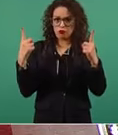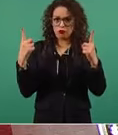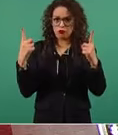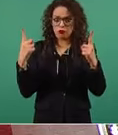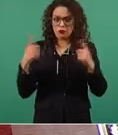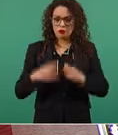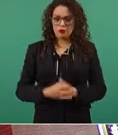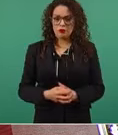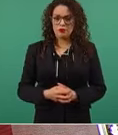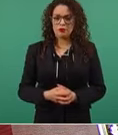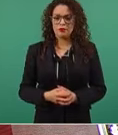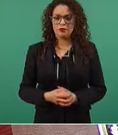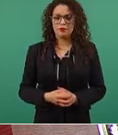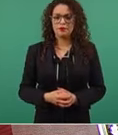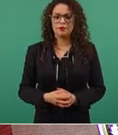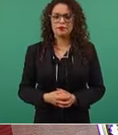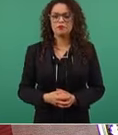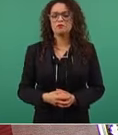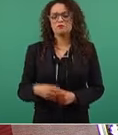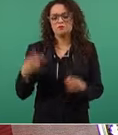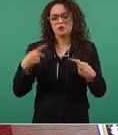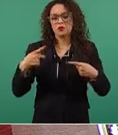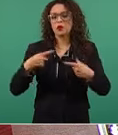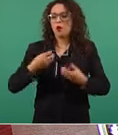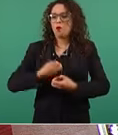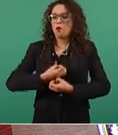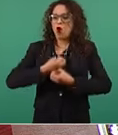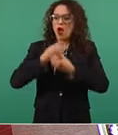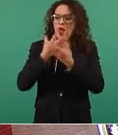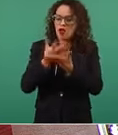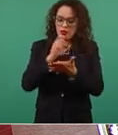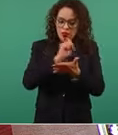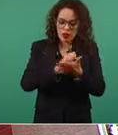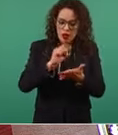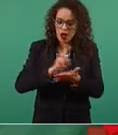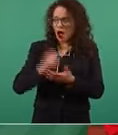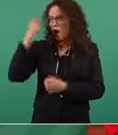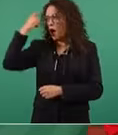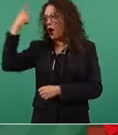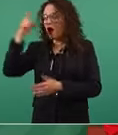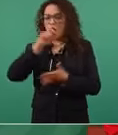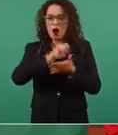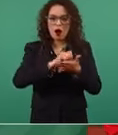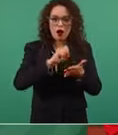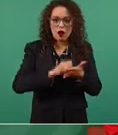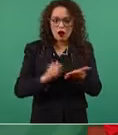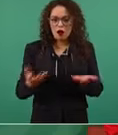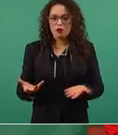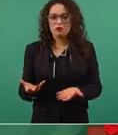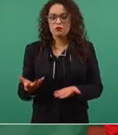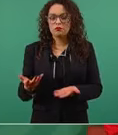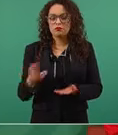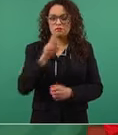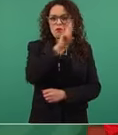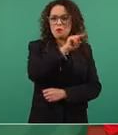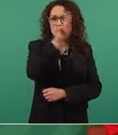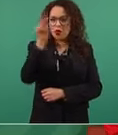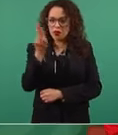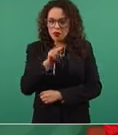Escritores, escritores, poetas, arquitectos, pintores,